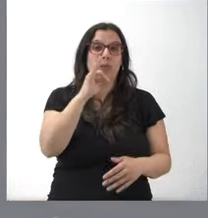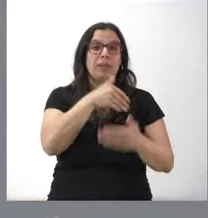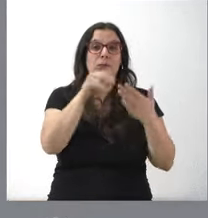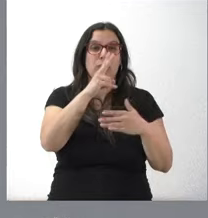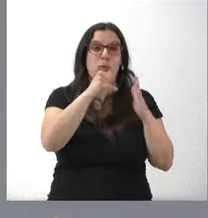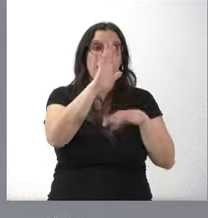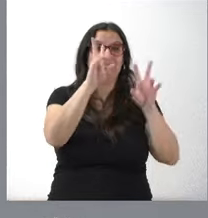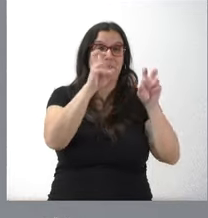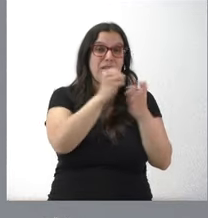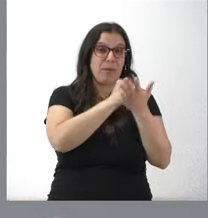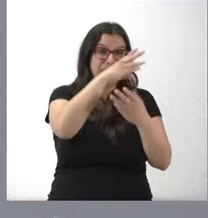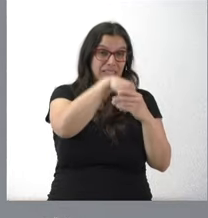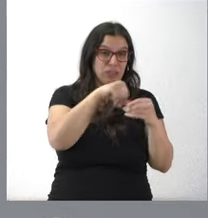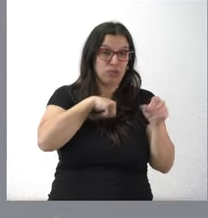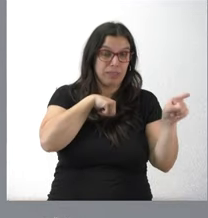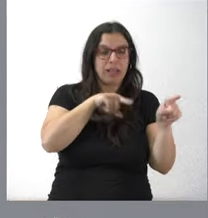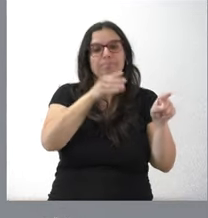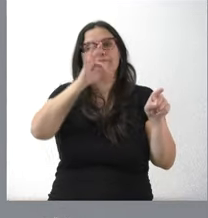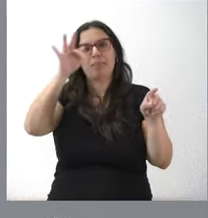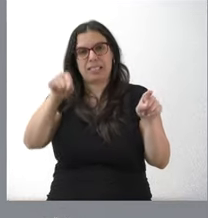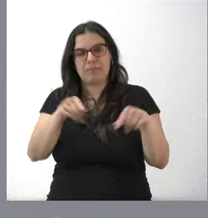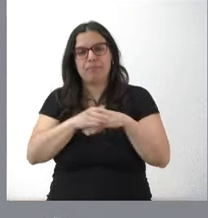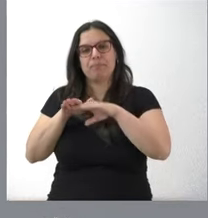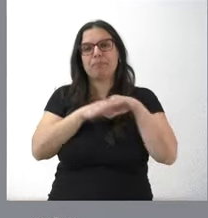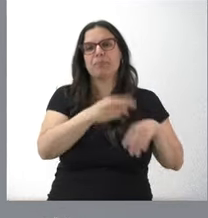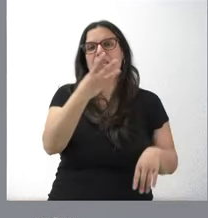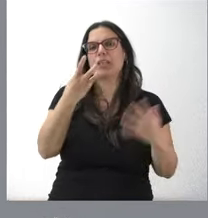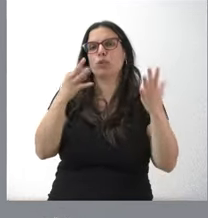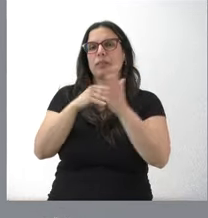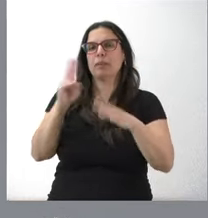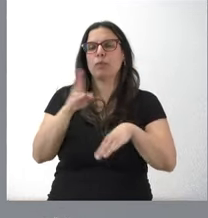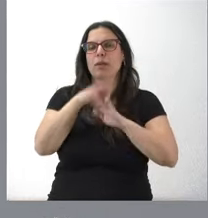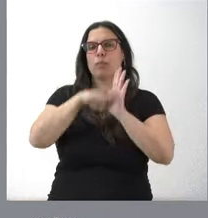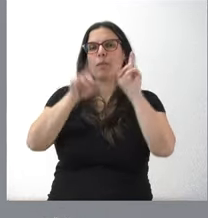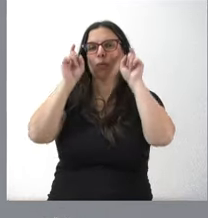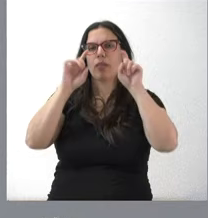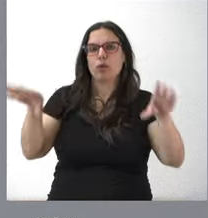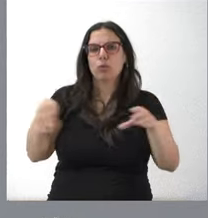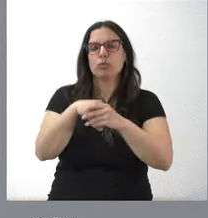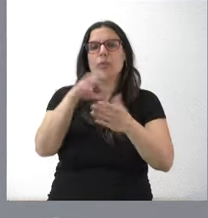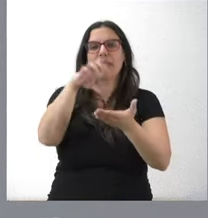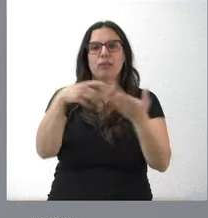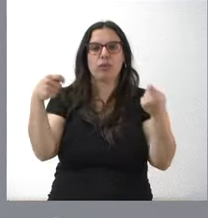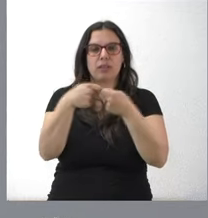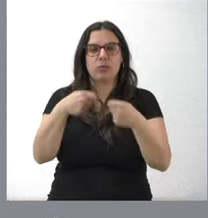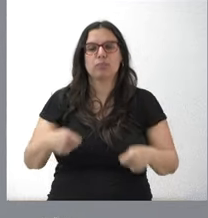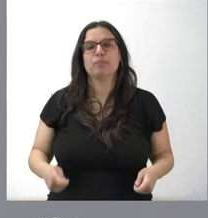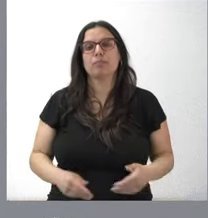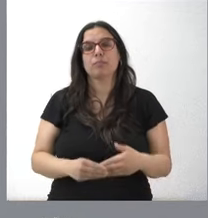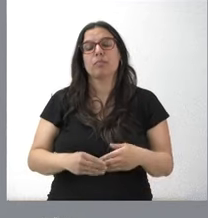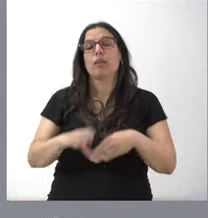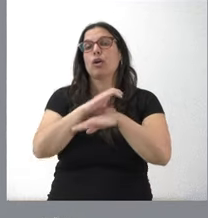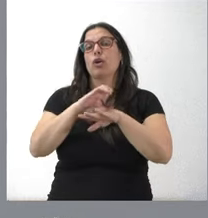de euros en el ámbito farmacéutico. 390.000 euros para el programa de educación inclusiva en centros concertados. La